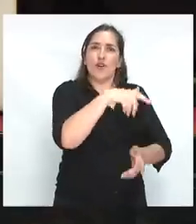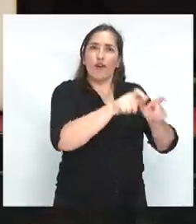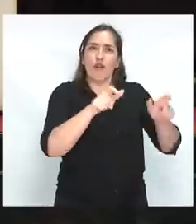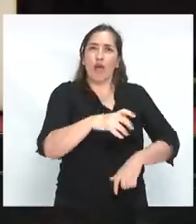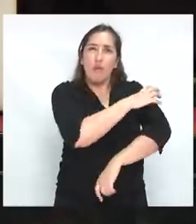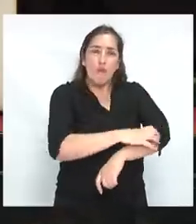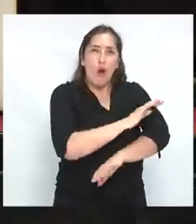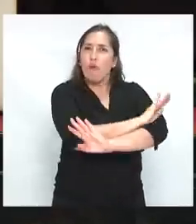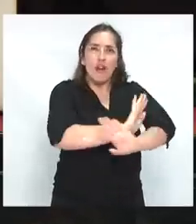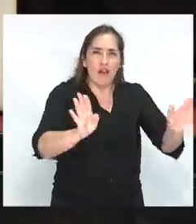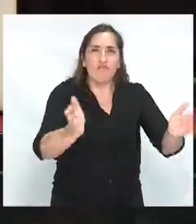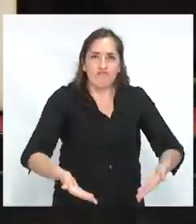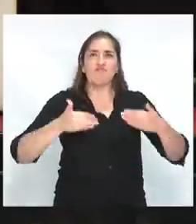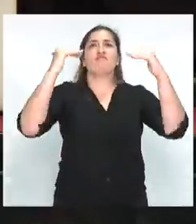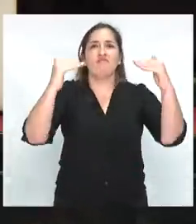la pobreza.